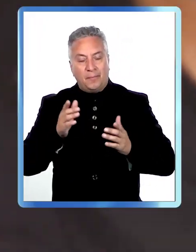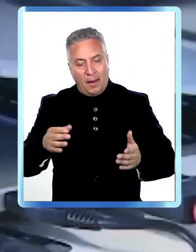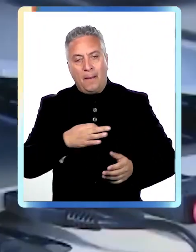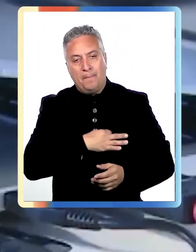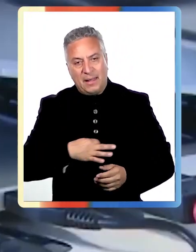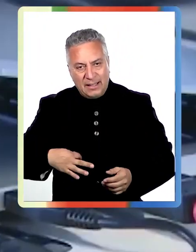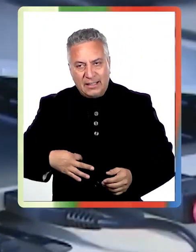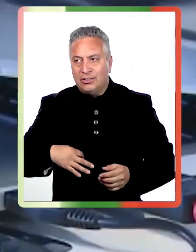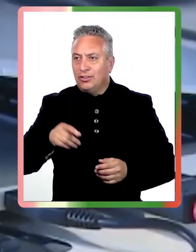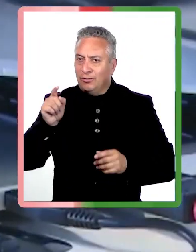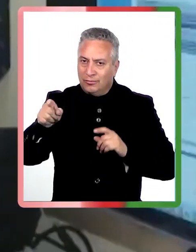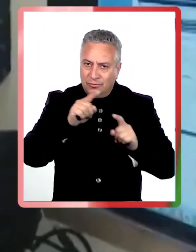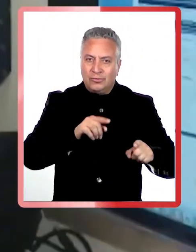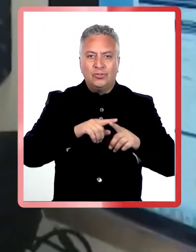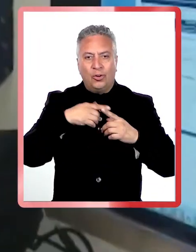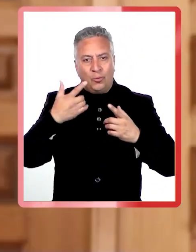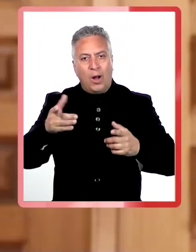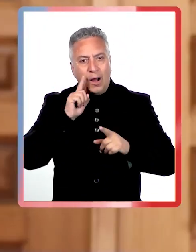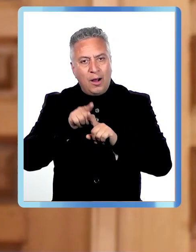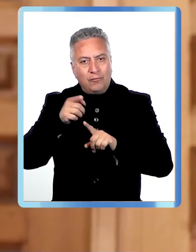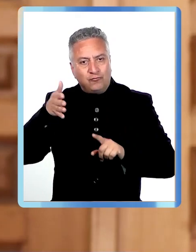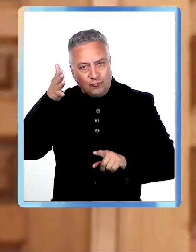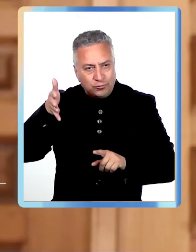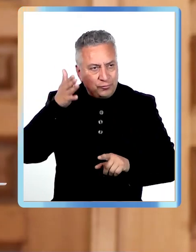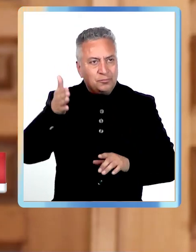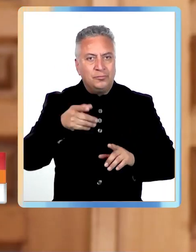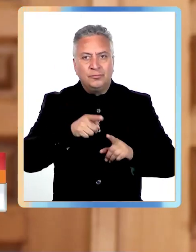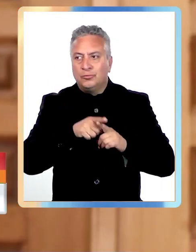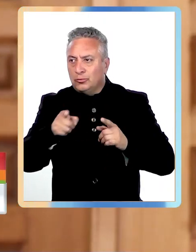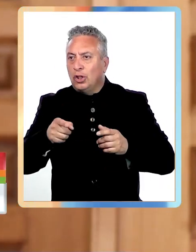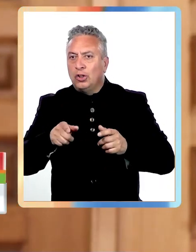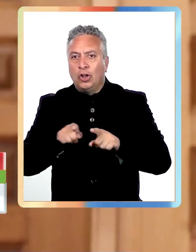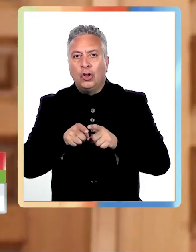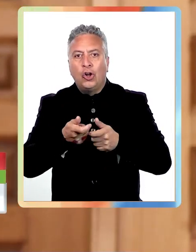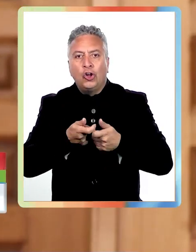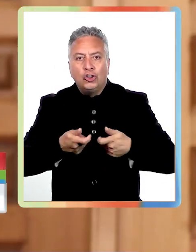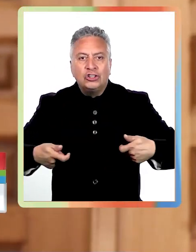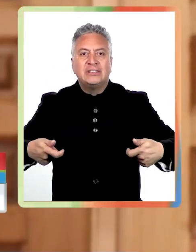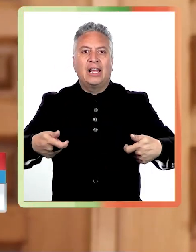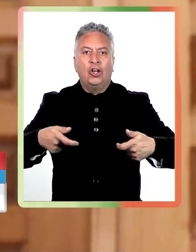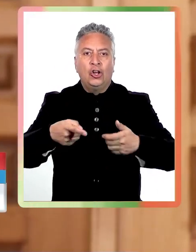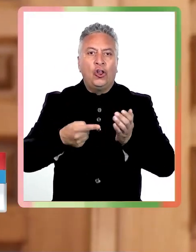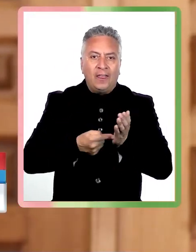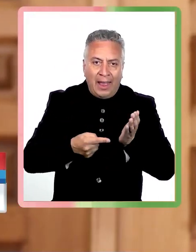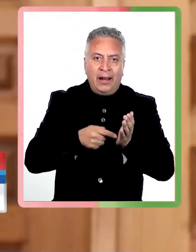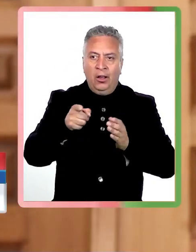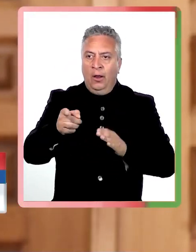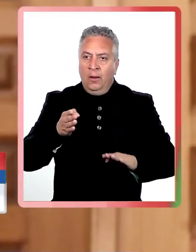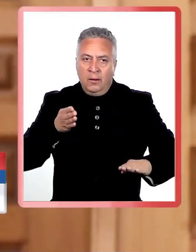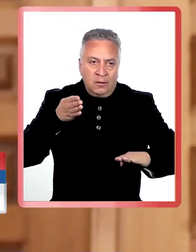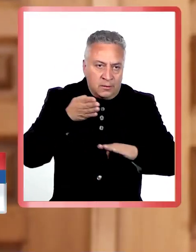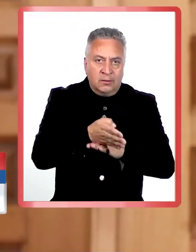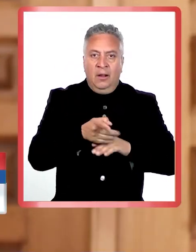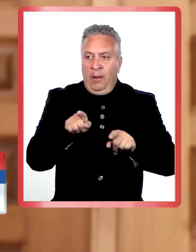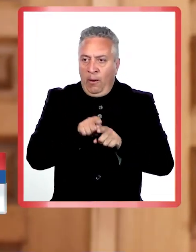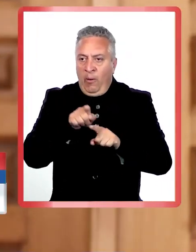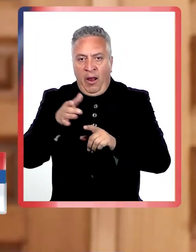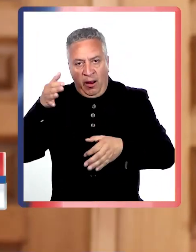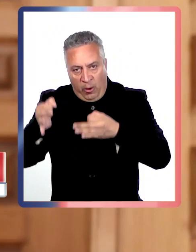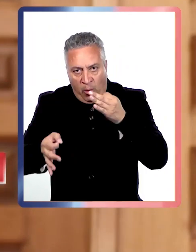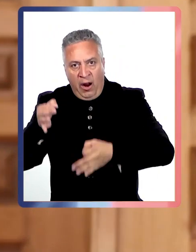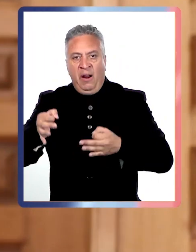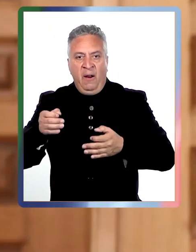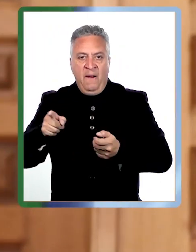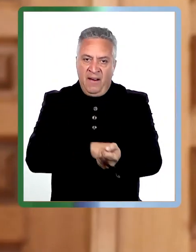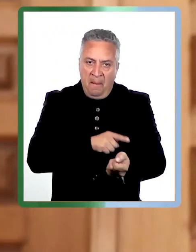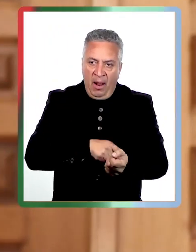relatores, cuando deban relatar, consejeros técnicos, cuando le corresponde asistir con el juez a las audiencias del juzgado de familia y en